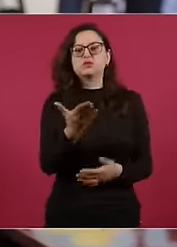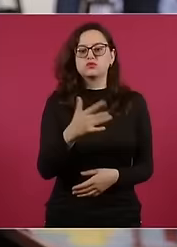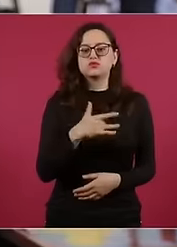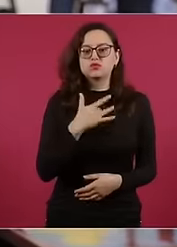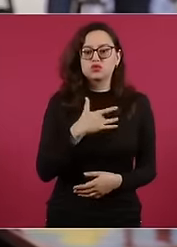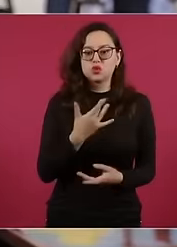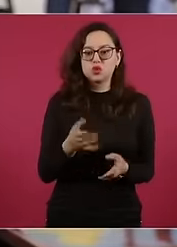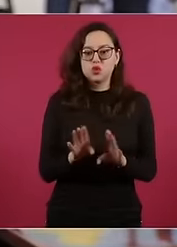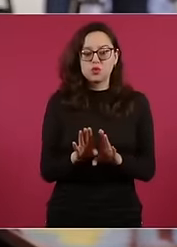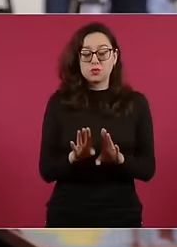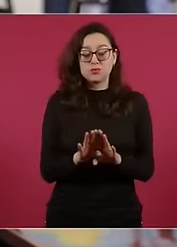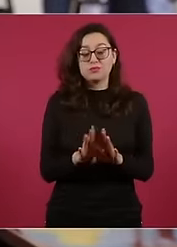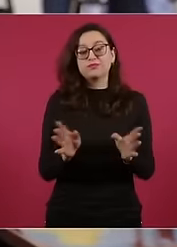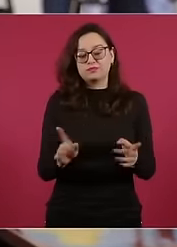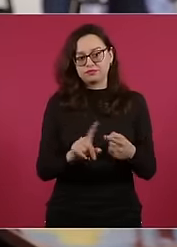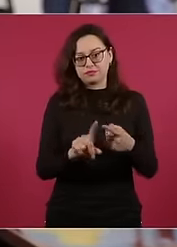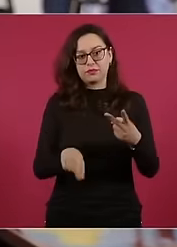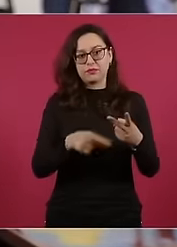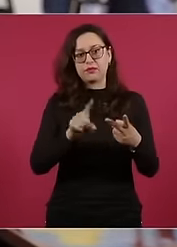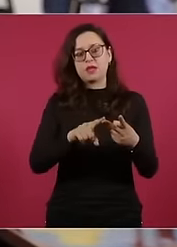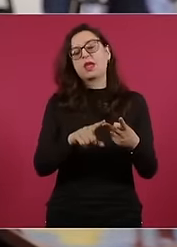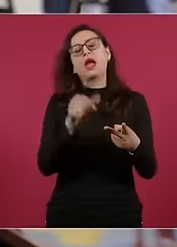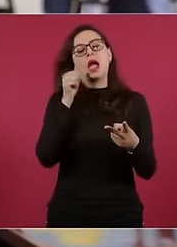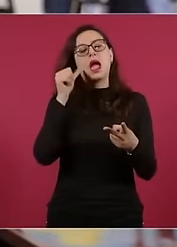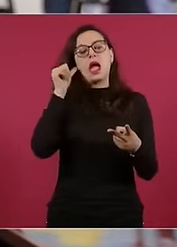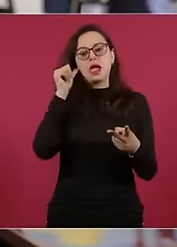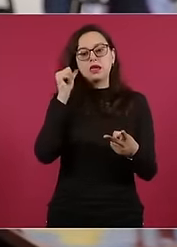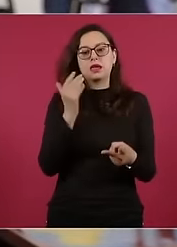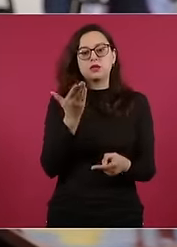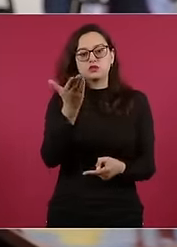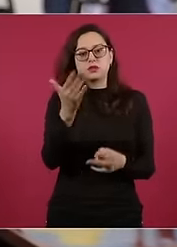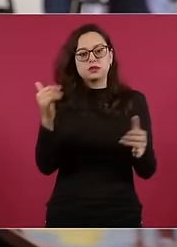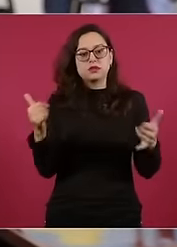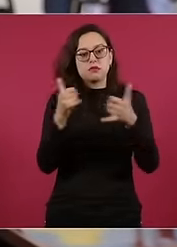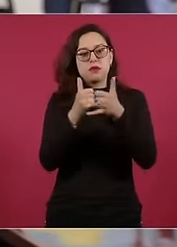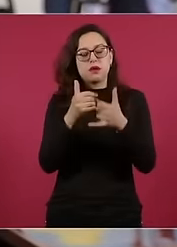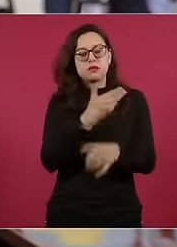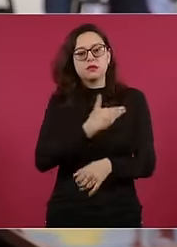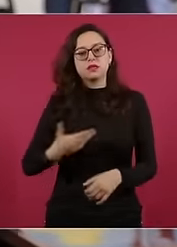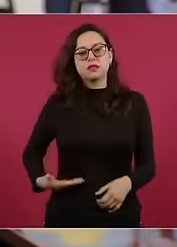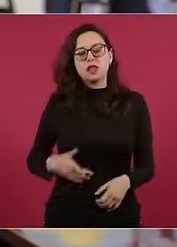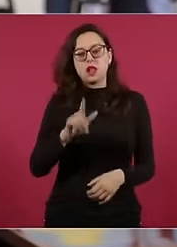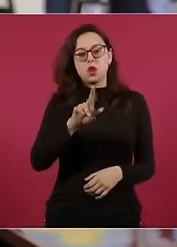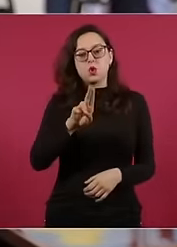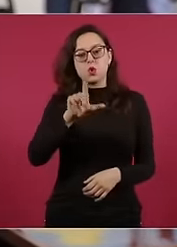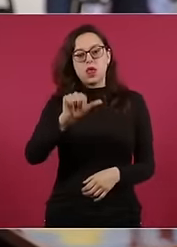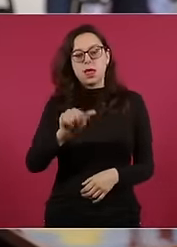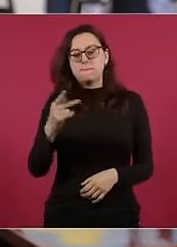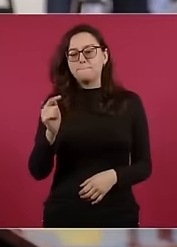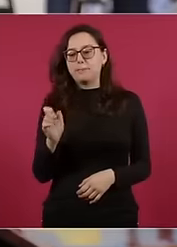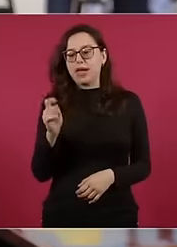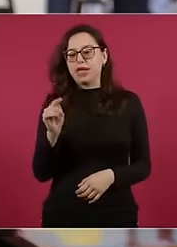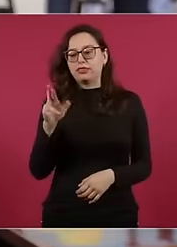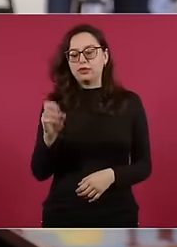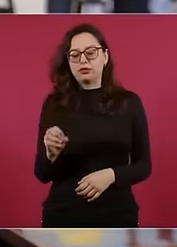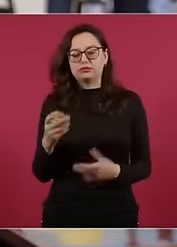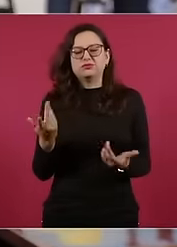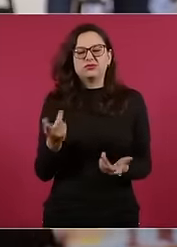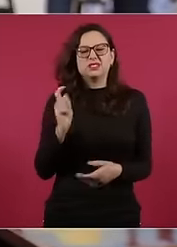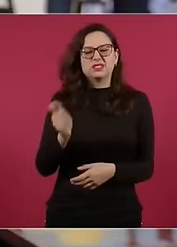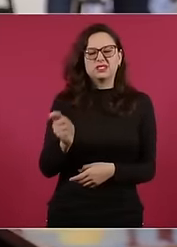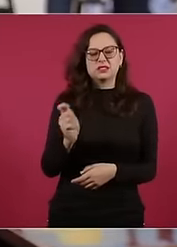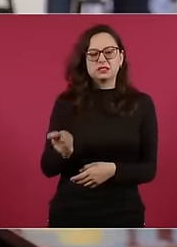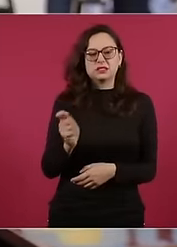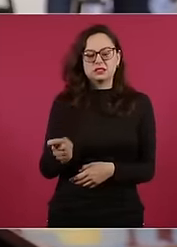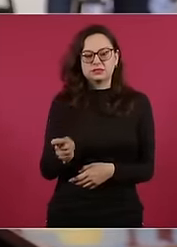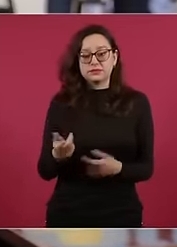los presidentes Lula y Petro, que actuó ayer. Ayer usted nos hablaba que no estaba